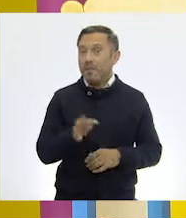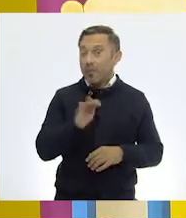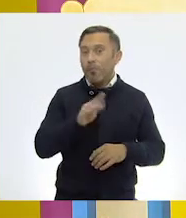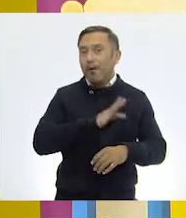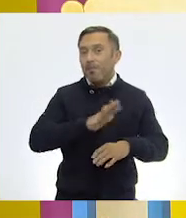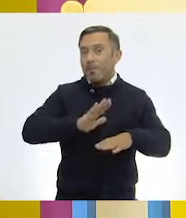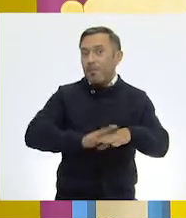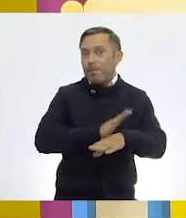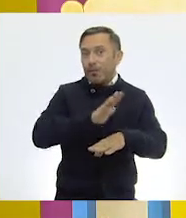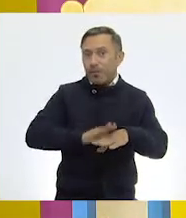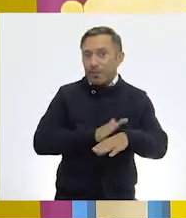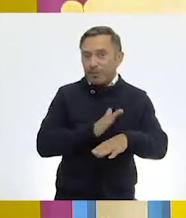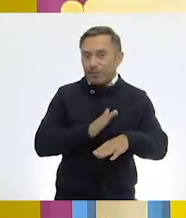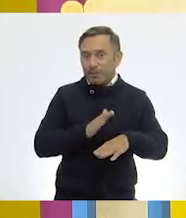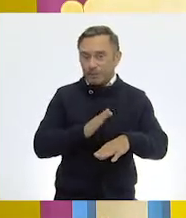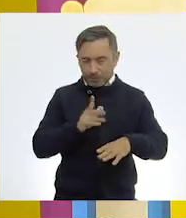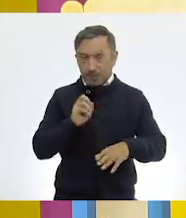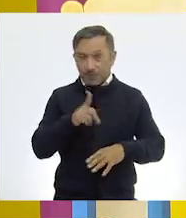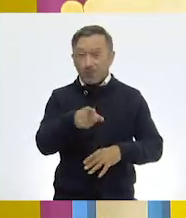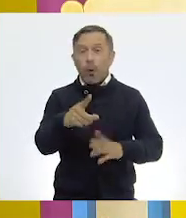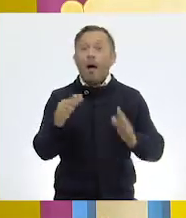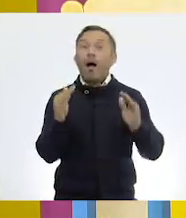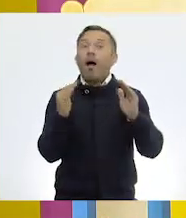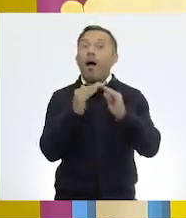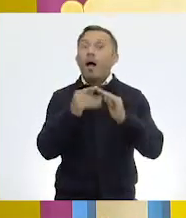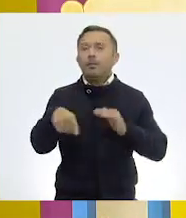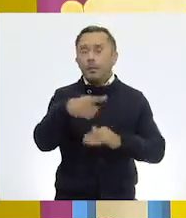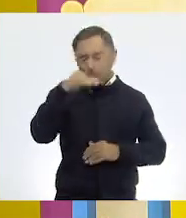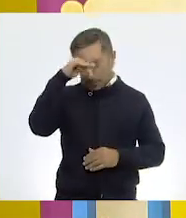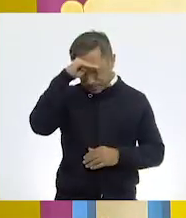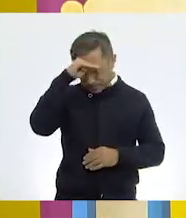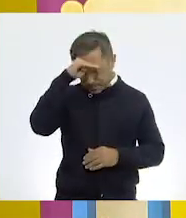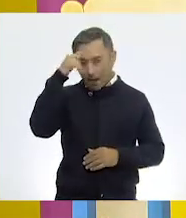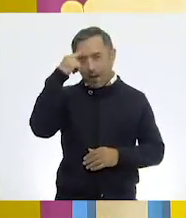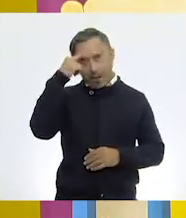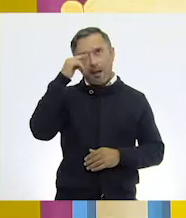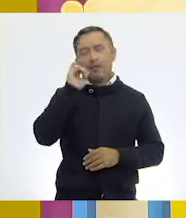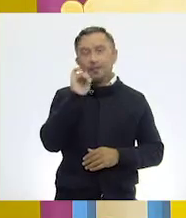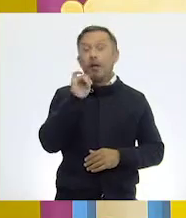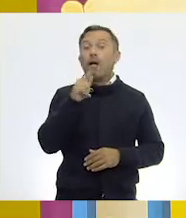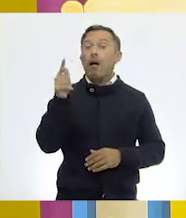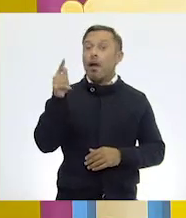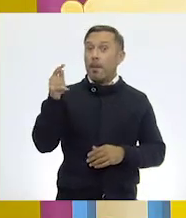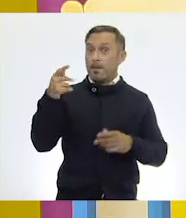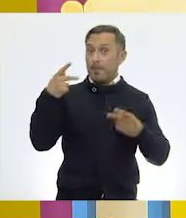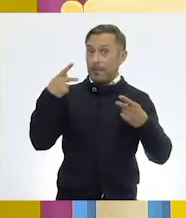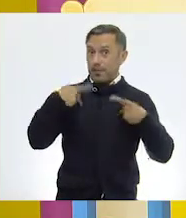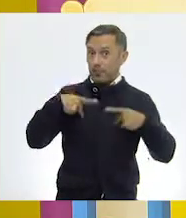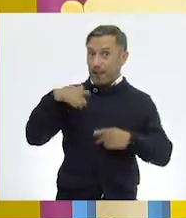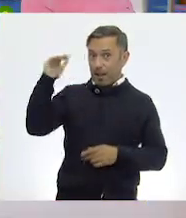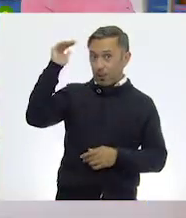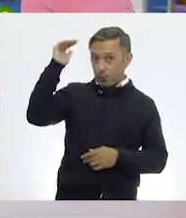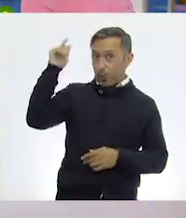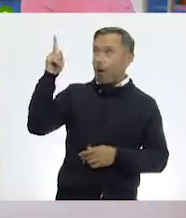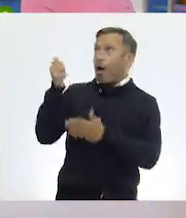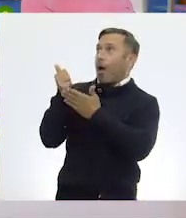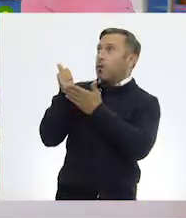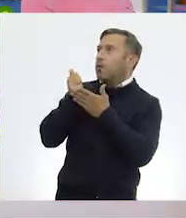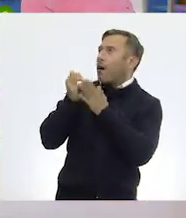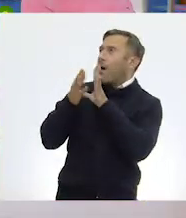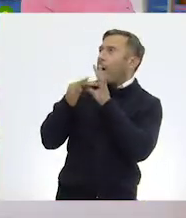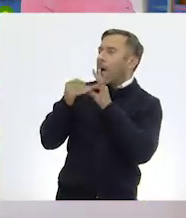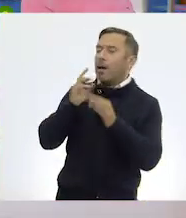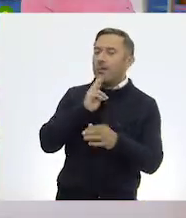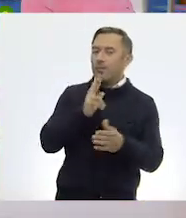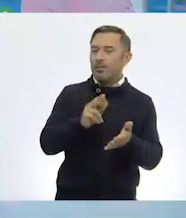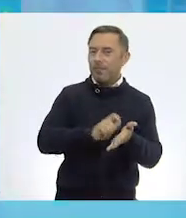Bien, vayan contestando ustedes en casa y con ayuda de un adulto pueden contestar esa pregunta. ¿Cuál es la que